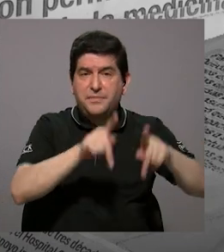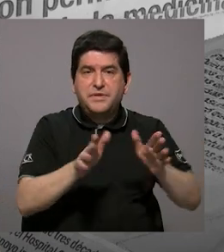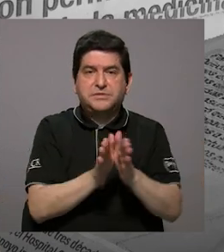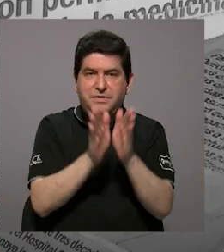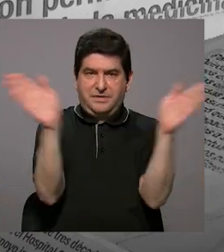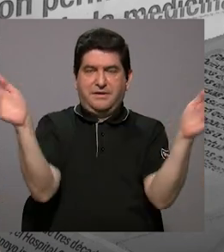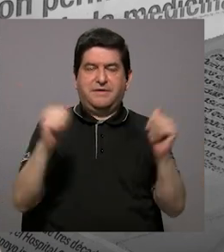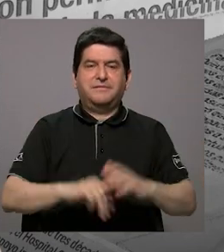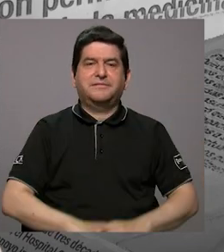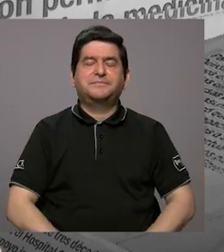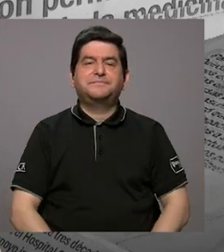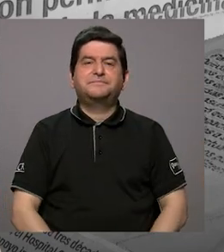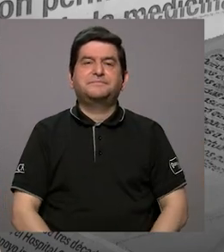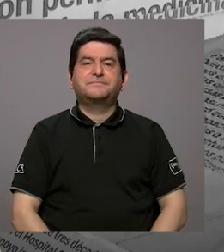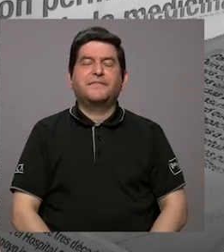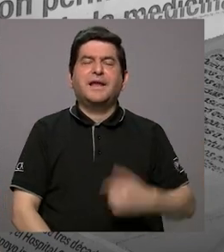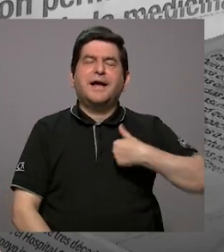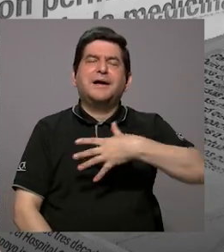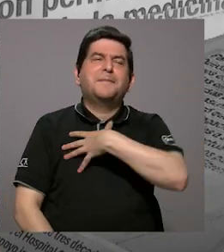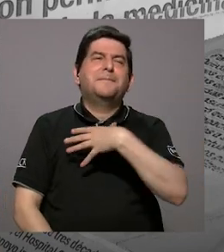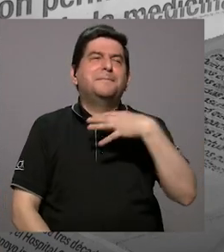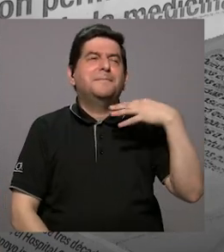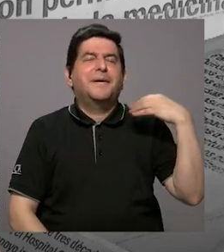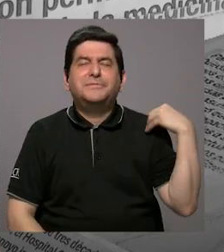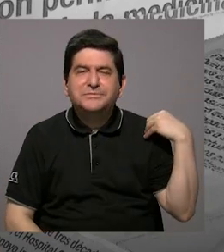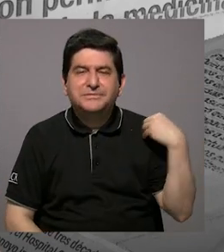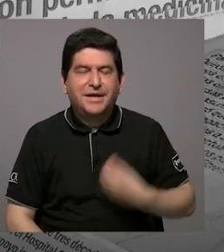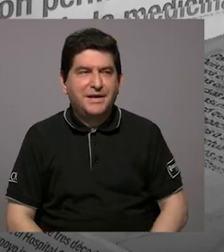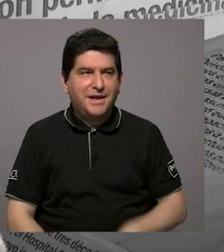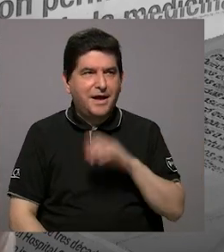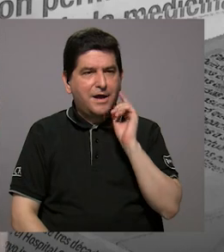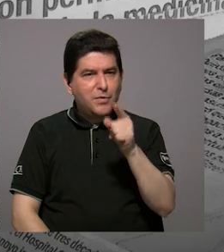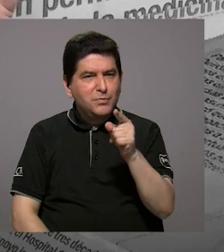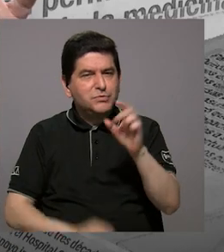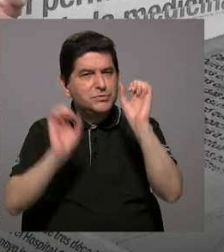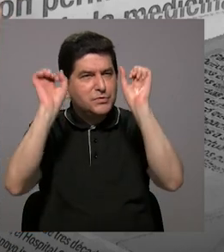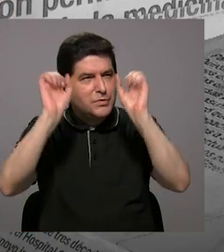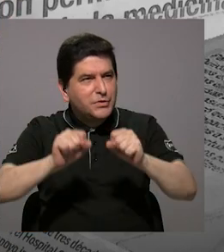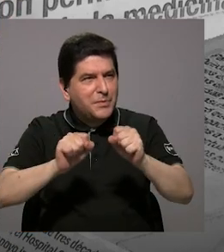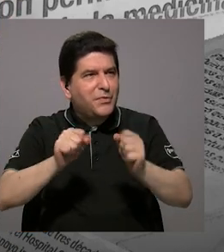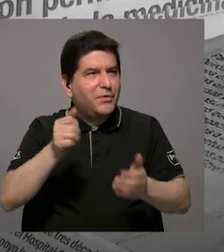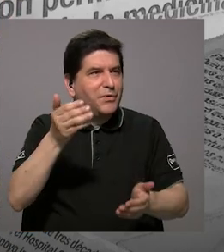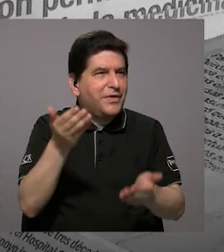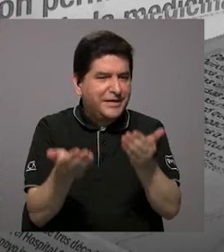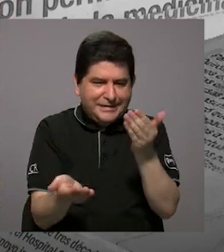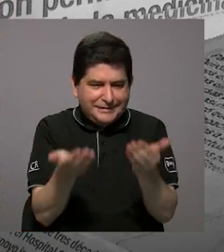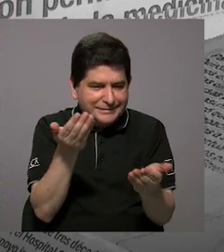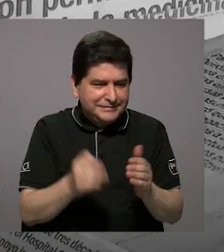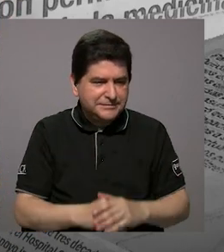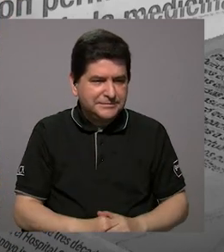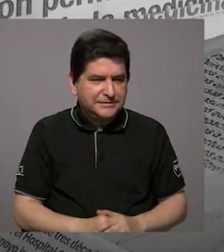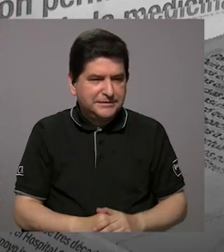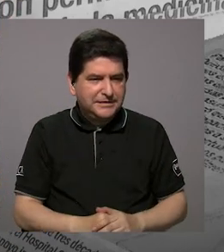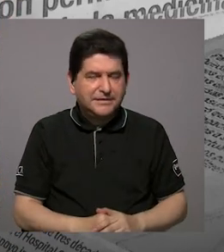al público en general. A mí me gustaría como que usted nos hiciera un,